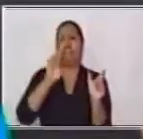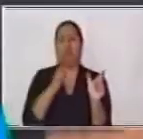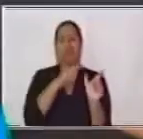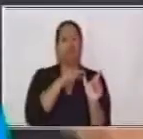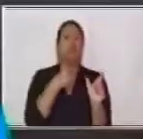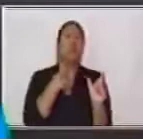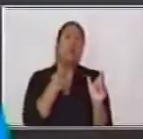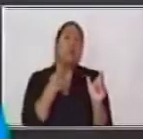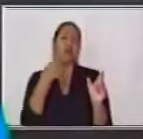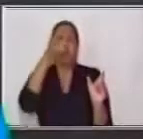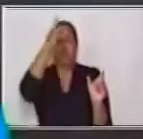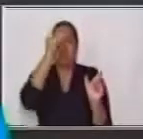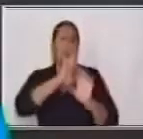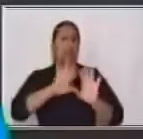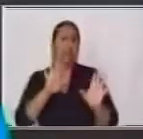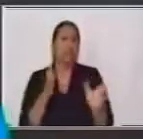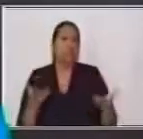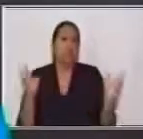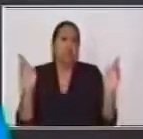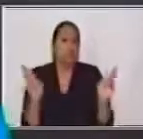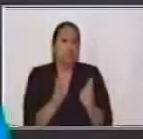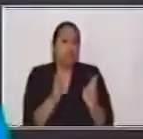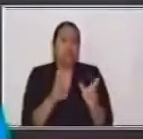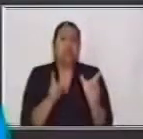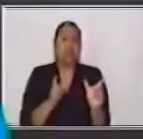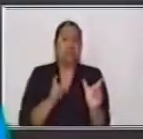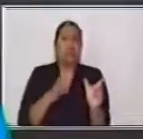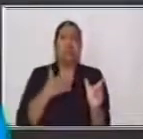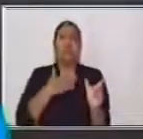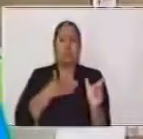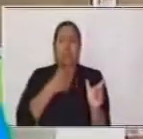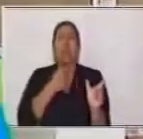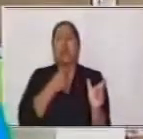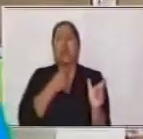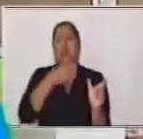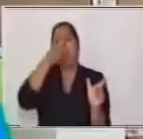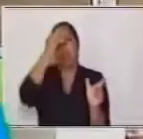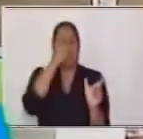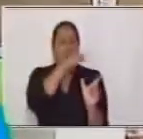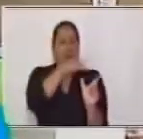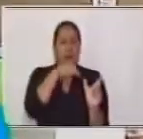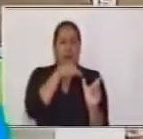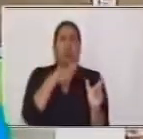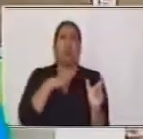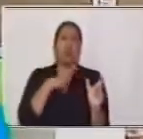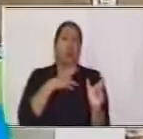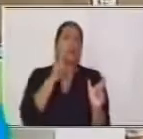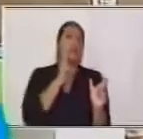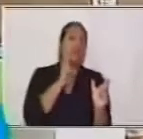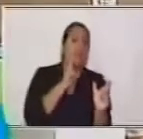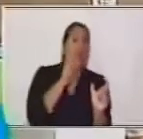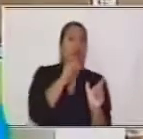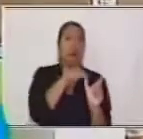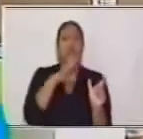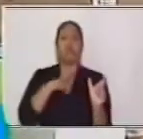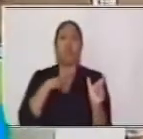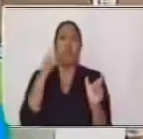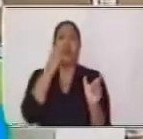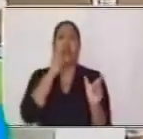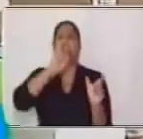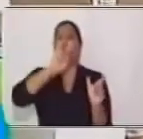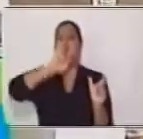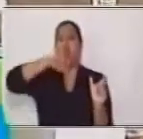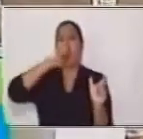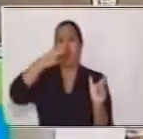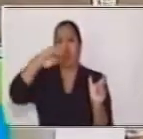aprender. Esa es una oración simple. Consta de un verbo, de un sujeto, de un sintagma